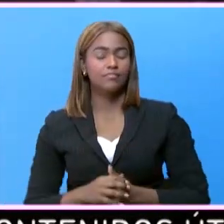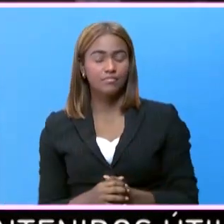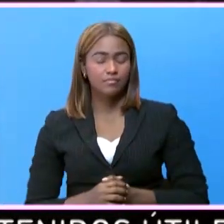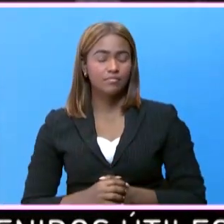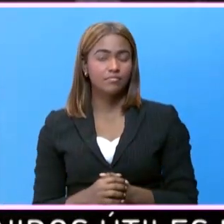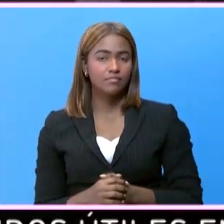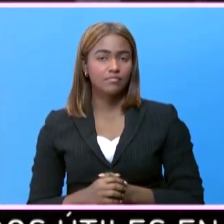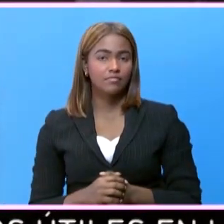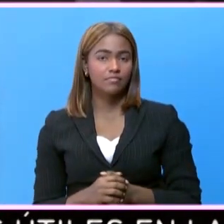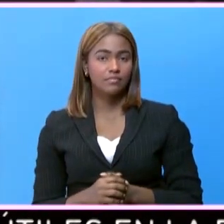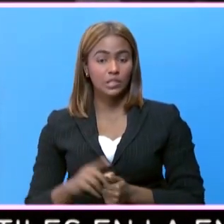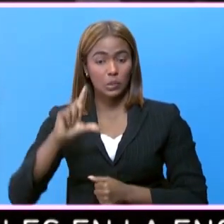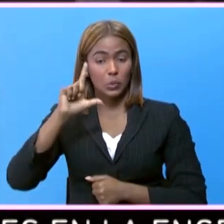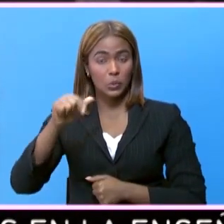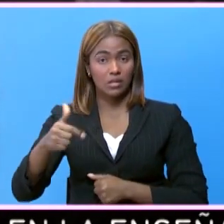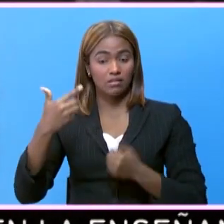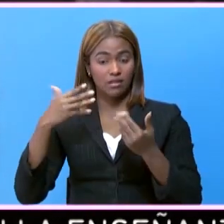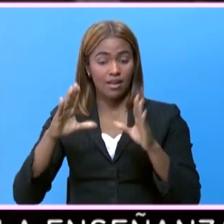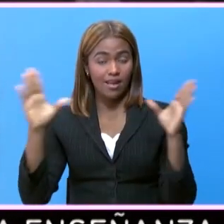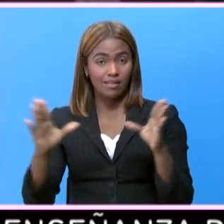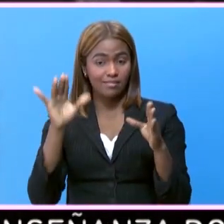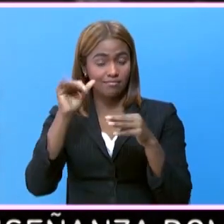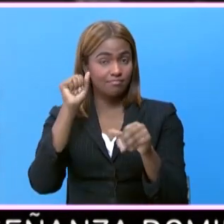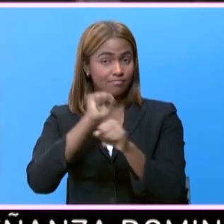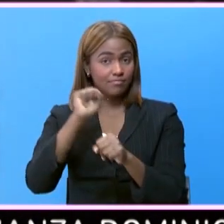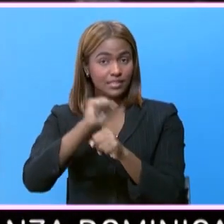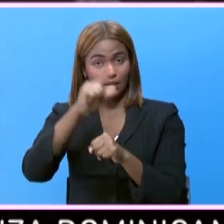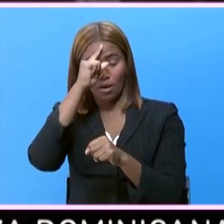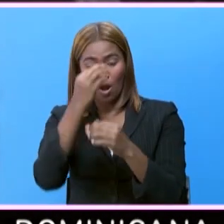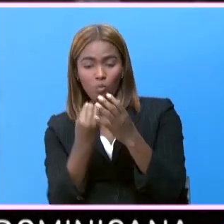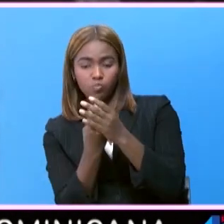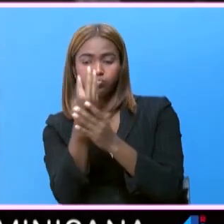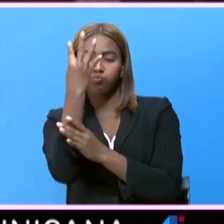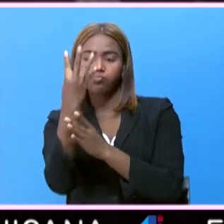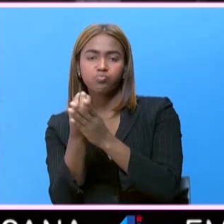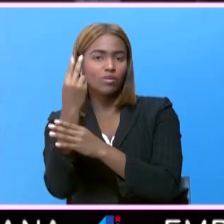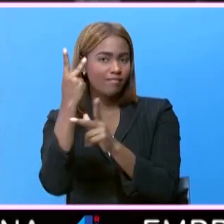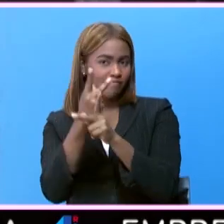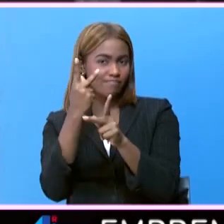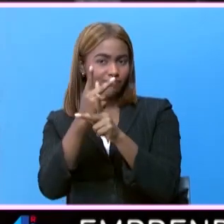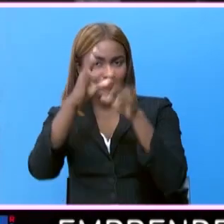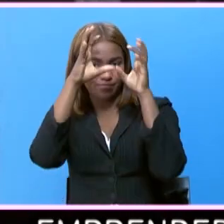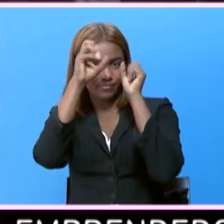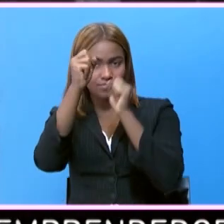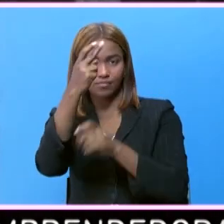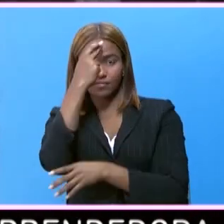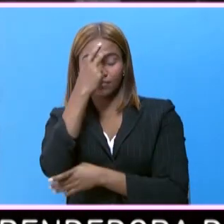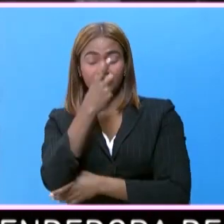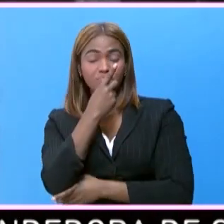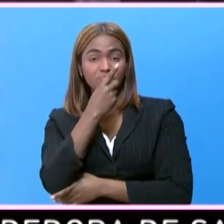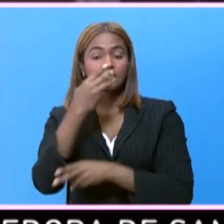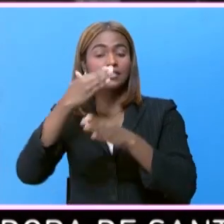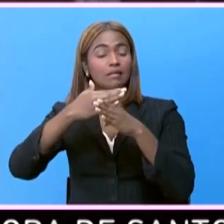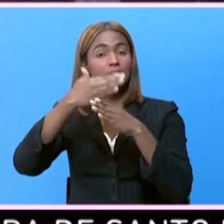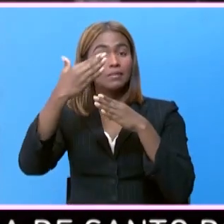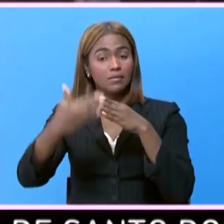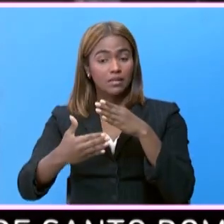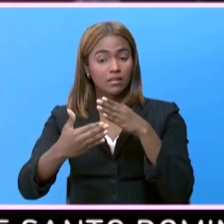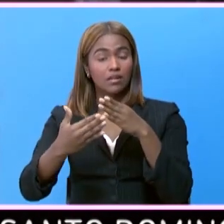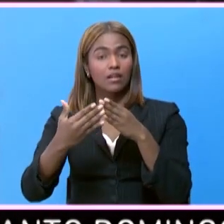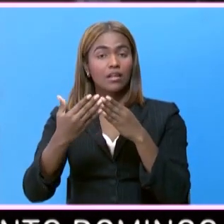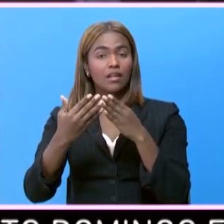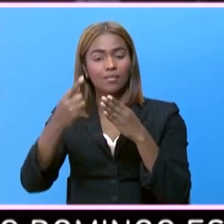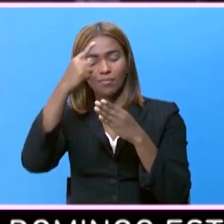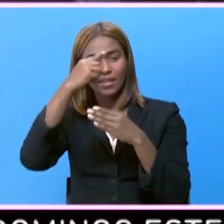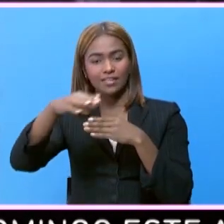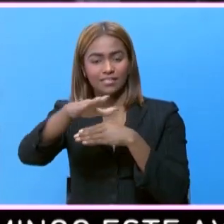Luego de encabezar esta jornada de reforestación, el presidente de la República terminó en la